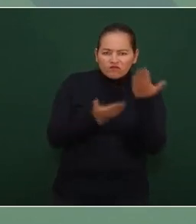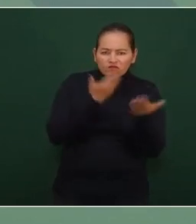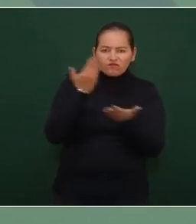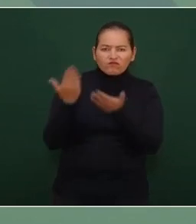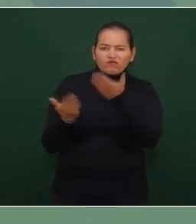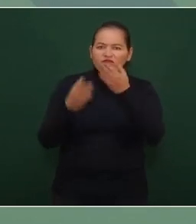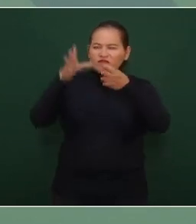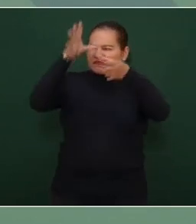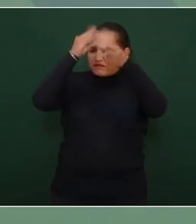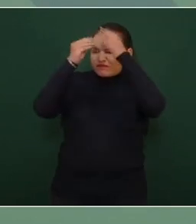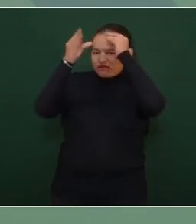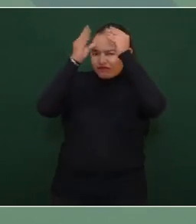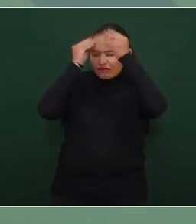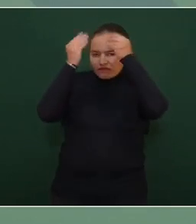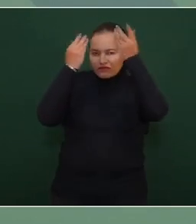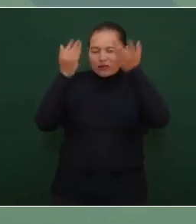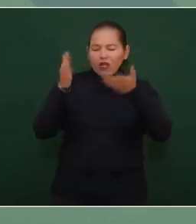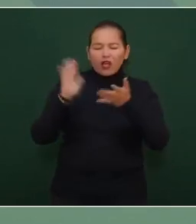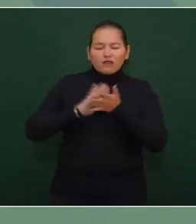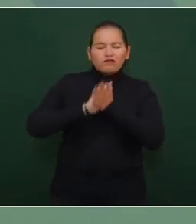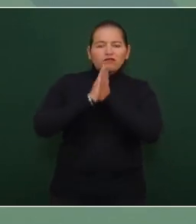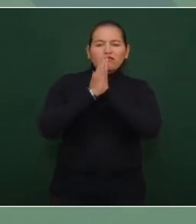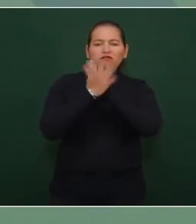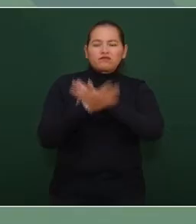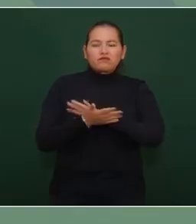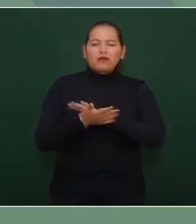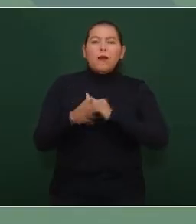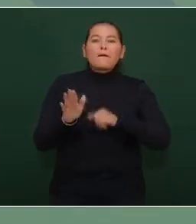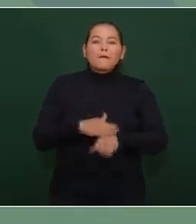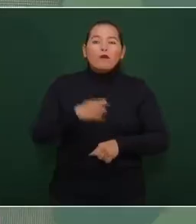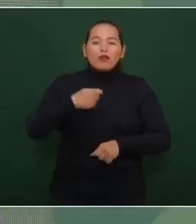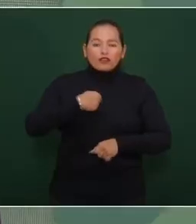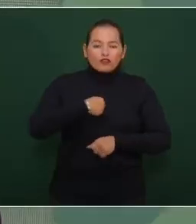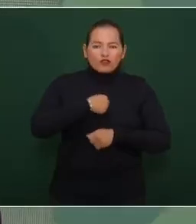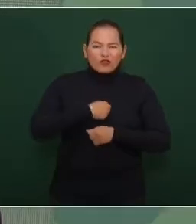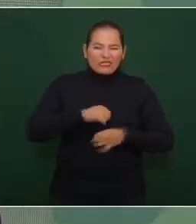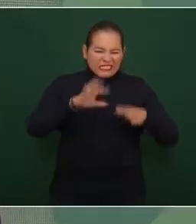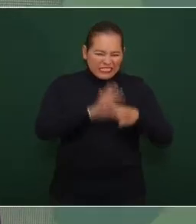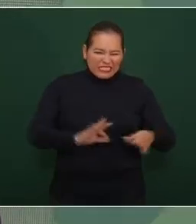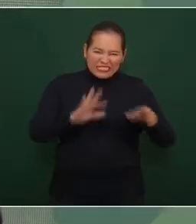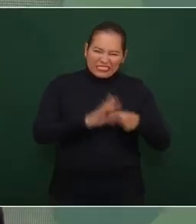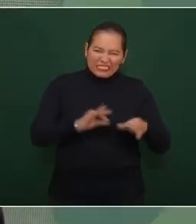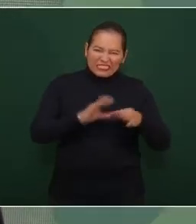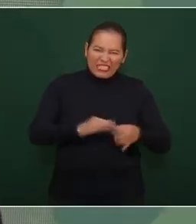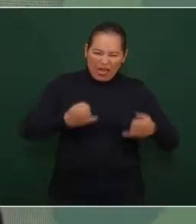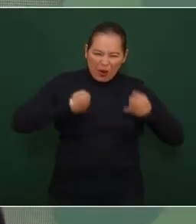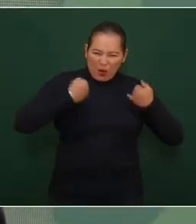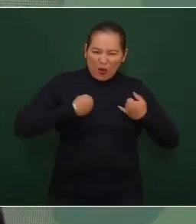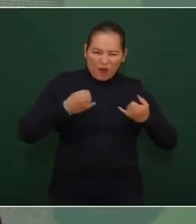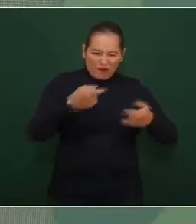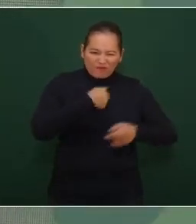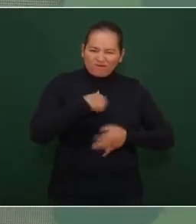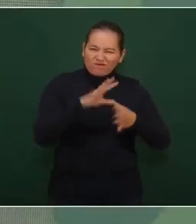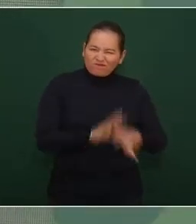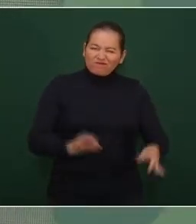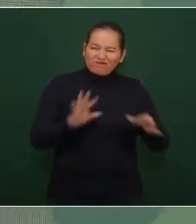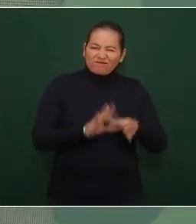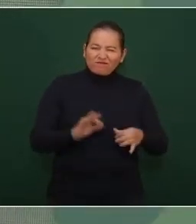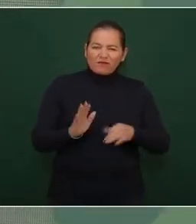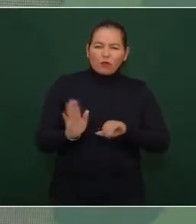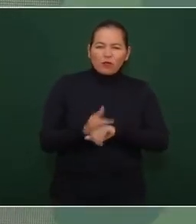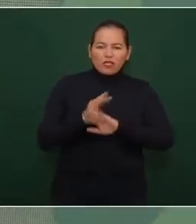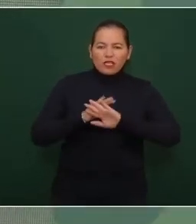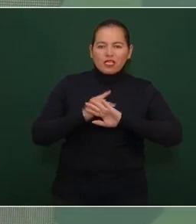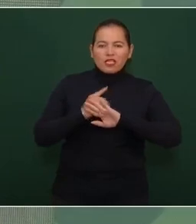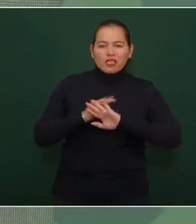cambió yo por eso le hablo y le hablo y le hablo a los jóvenes porque ya con los mayores ya